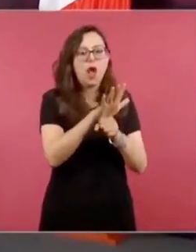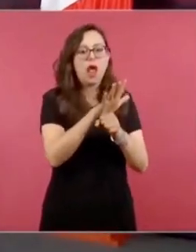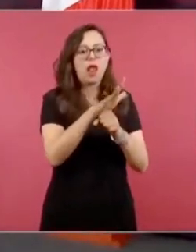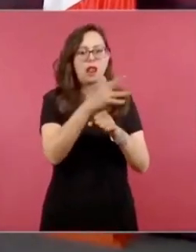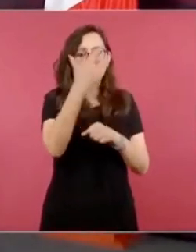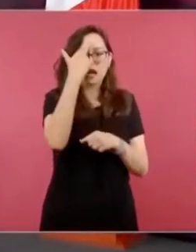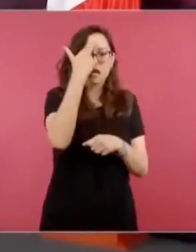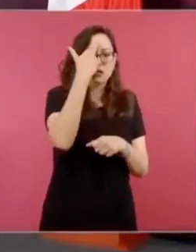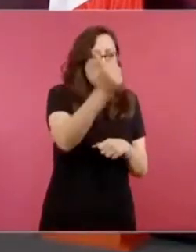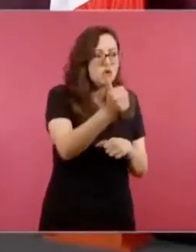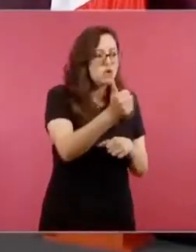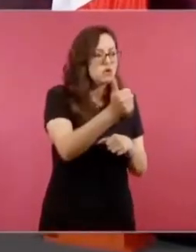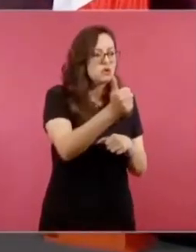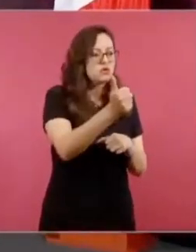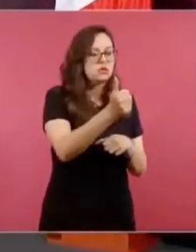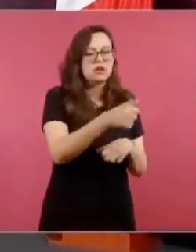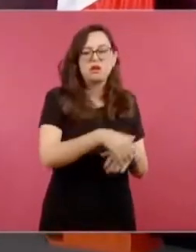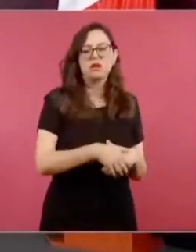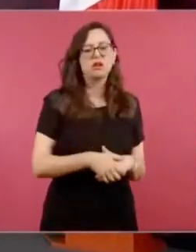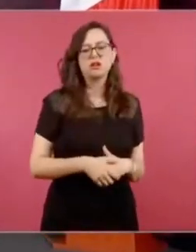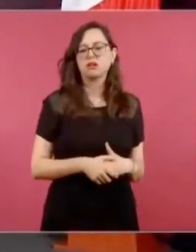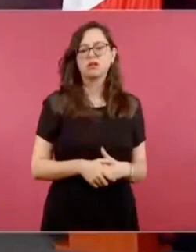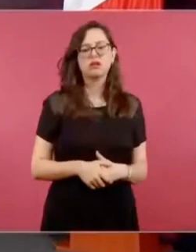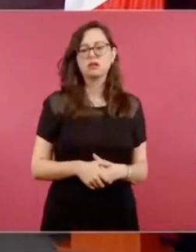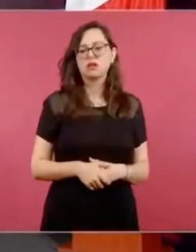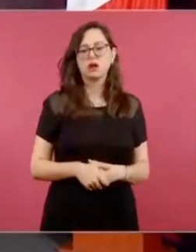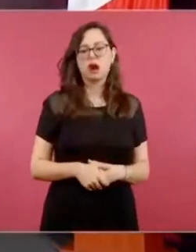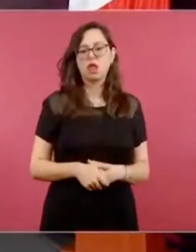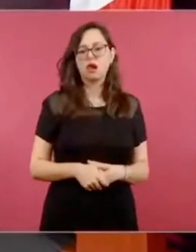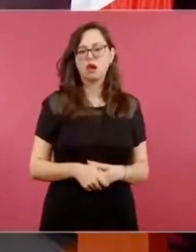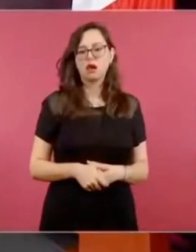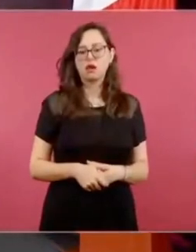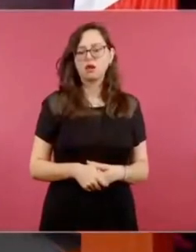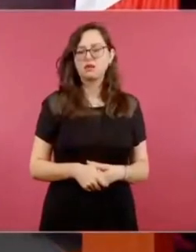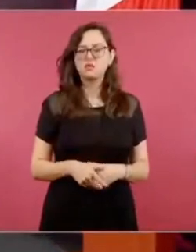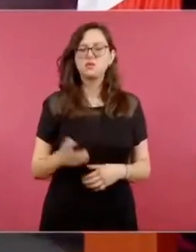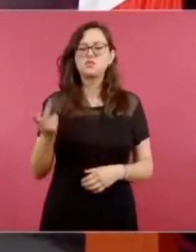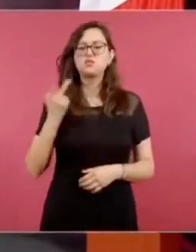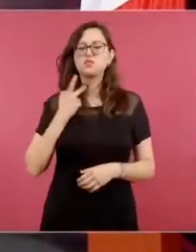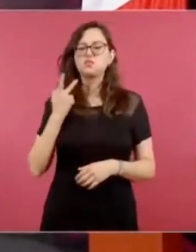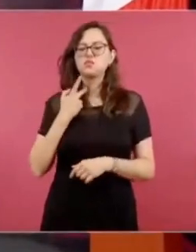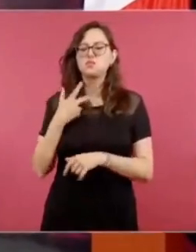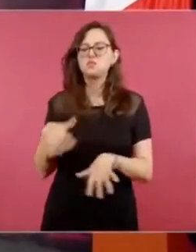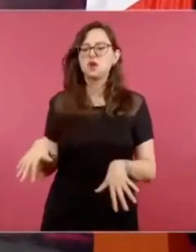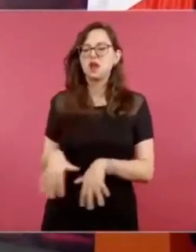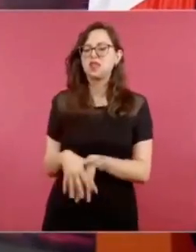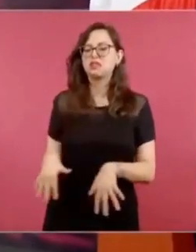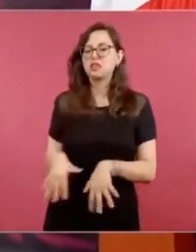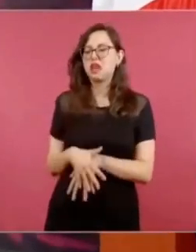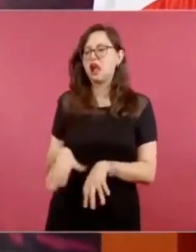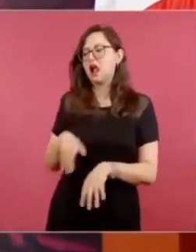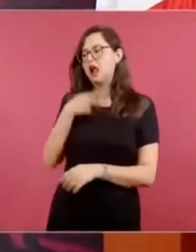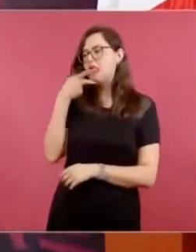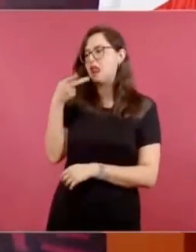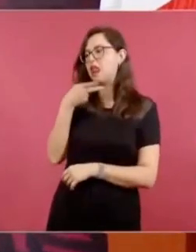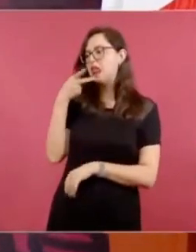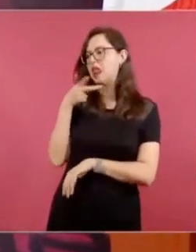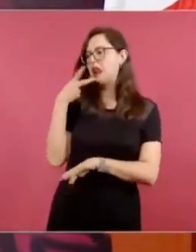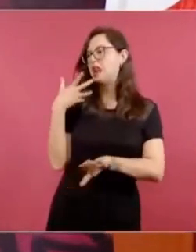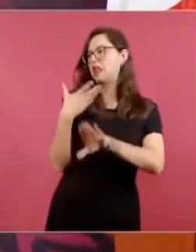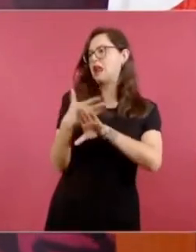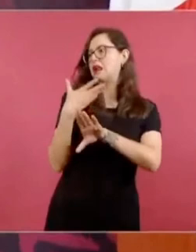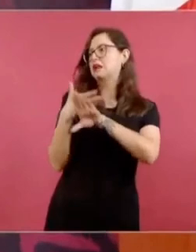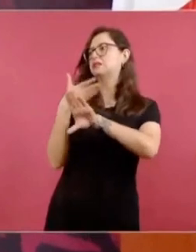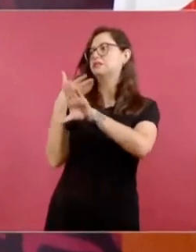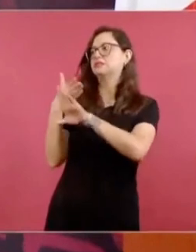¿Por está haciendo politiquería, igual que en el caso de la